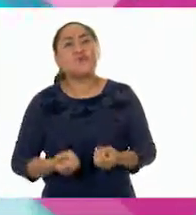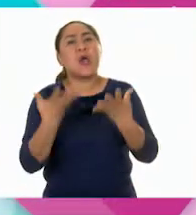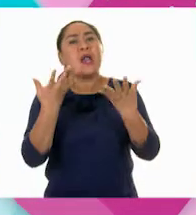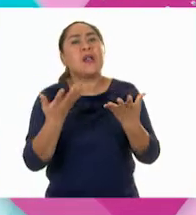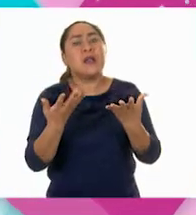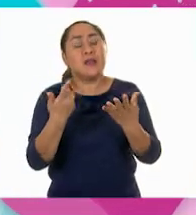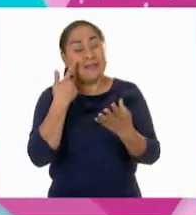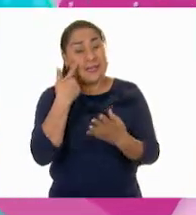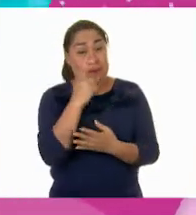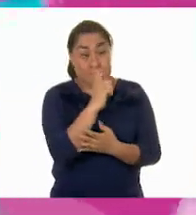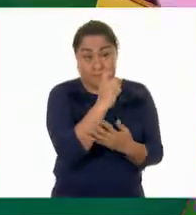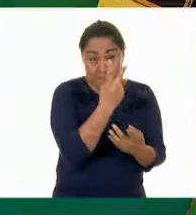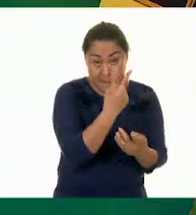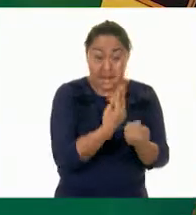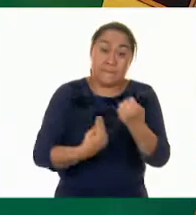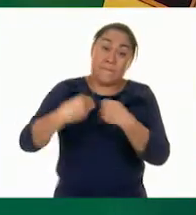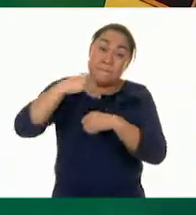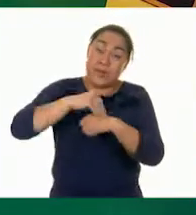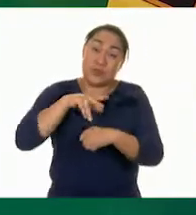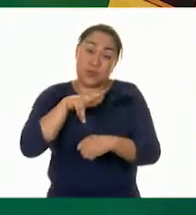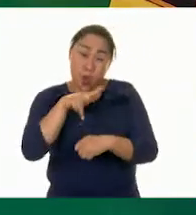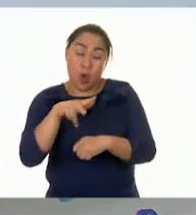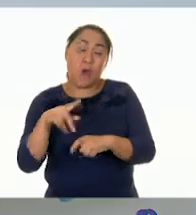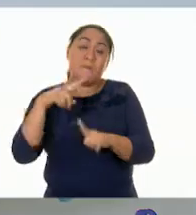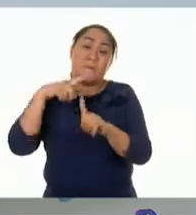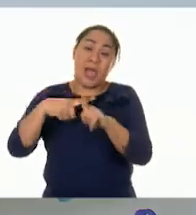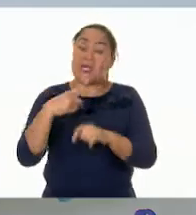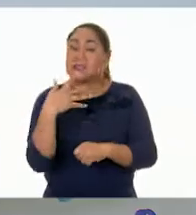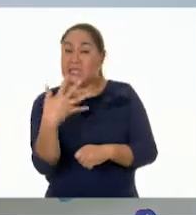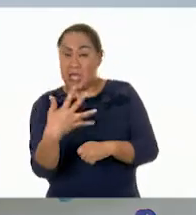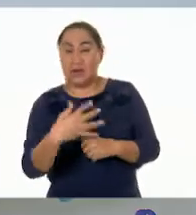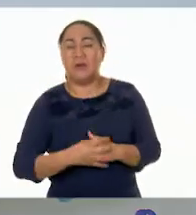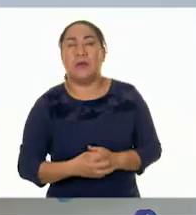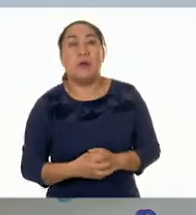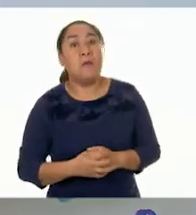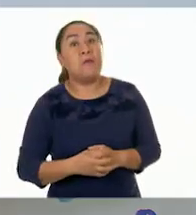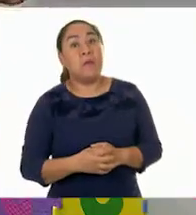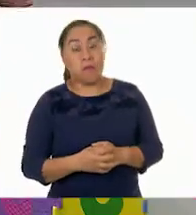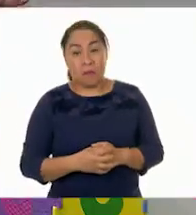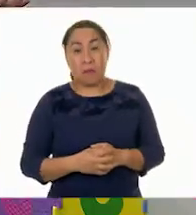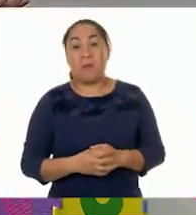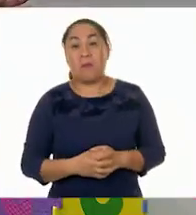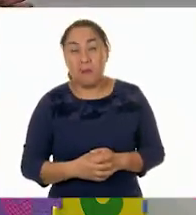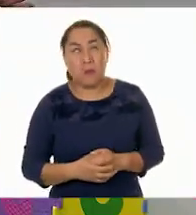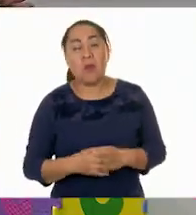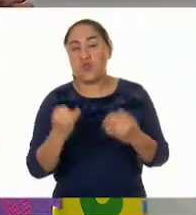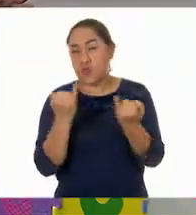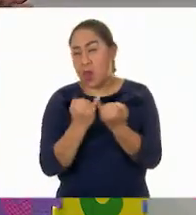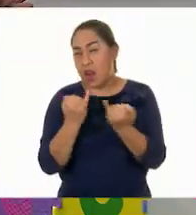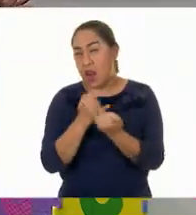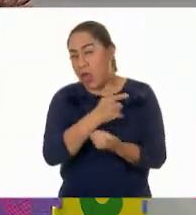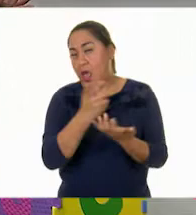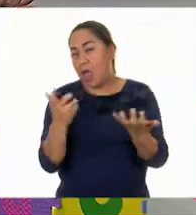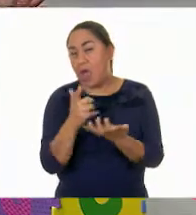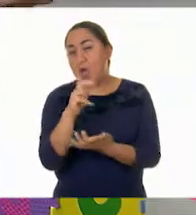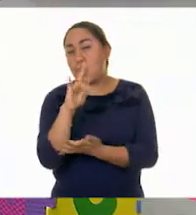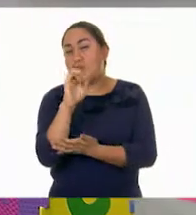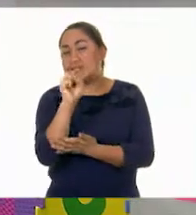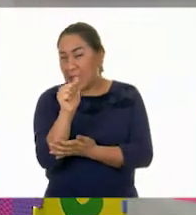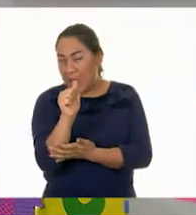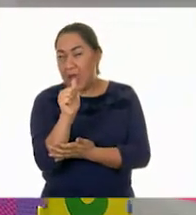Veintitrés más dieciocho más cinco. Podemos utilizar el método de Luisa, ¿verdad?